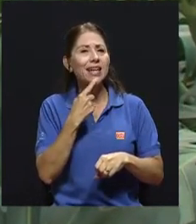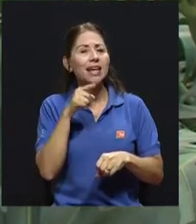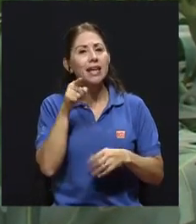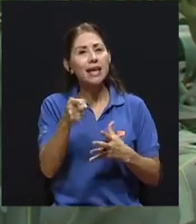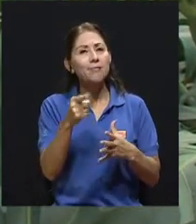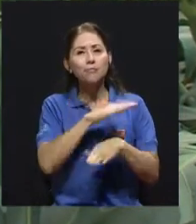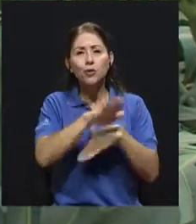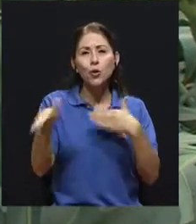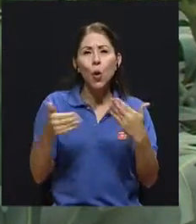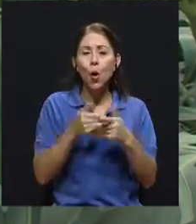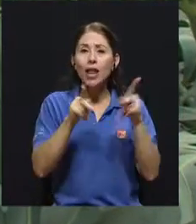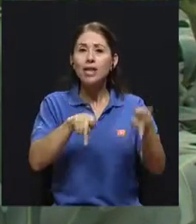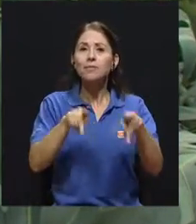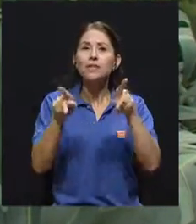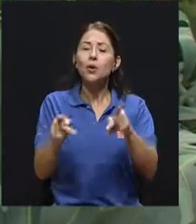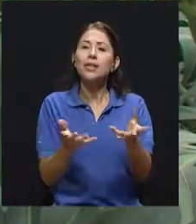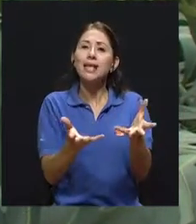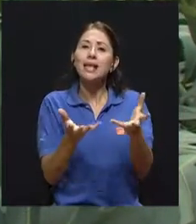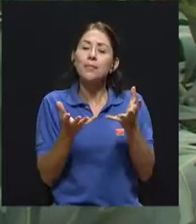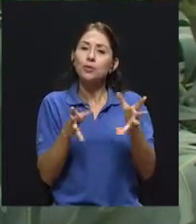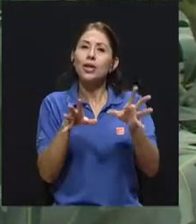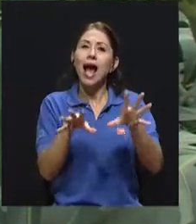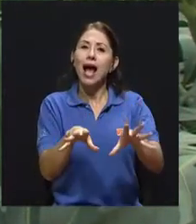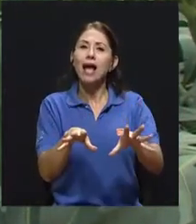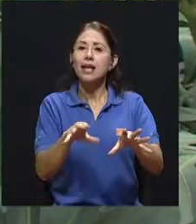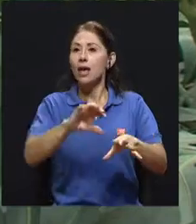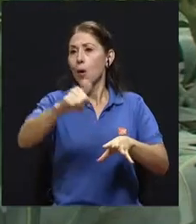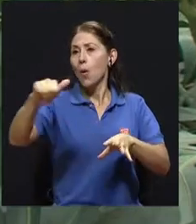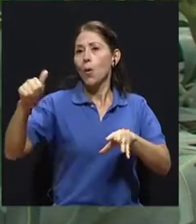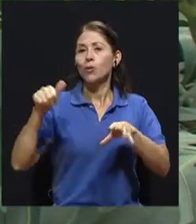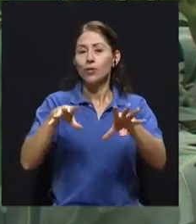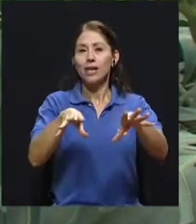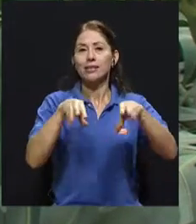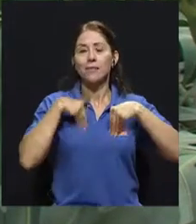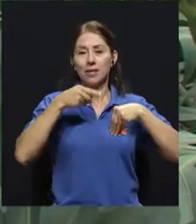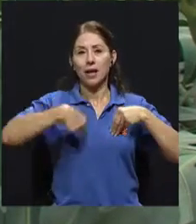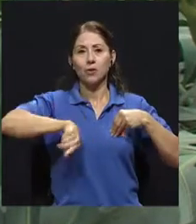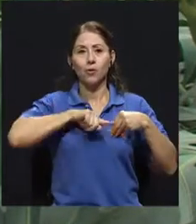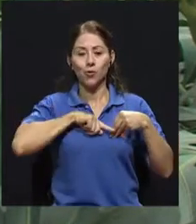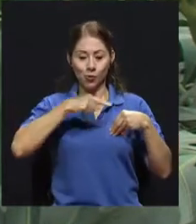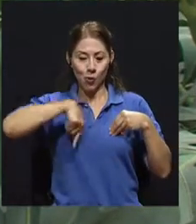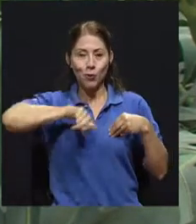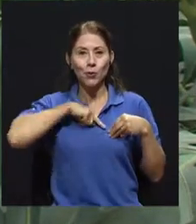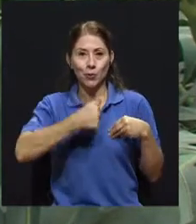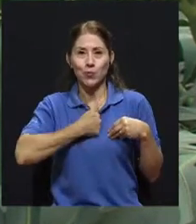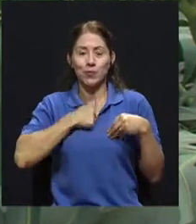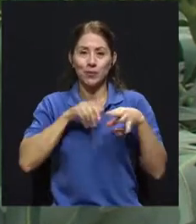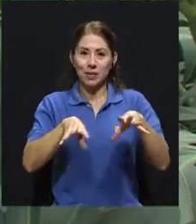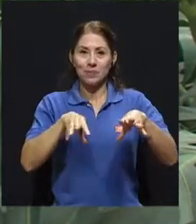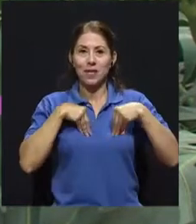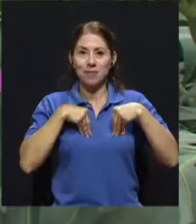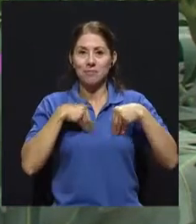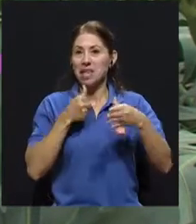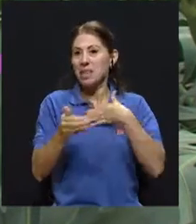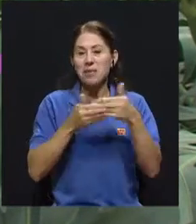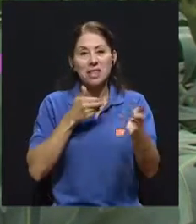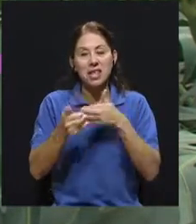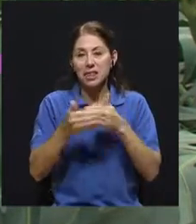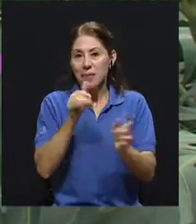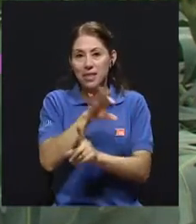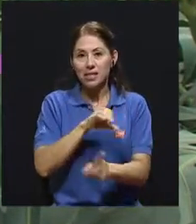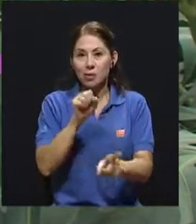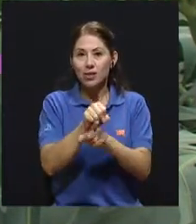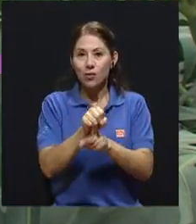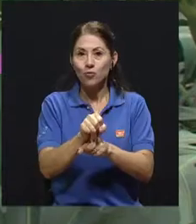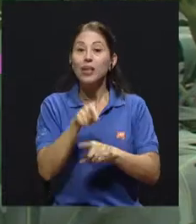personas buscamos aceptación, independientemente de nuestra condición. Es una condición básica, más bien, para poder nosotros